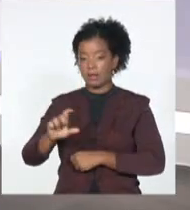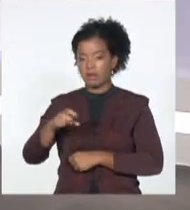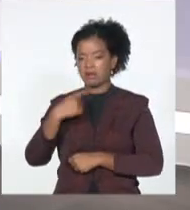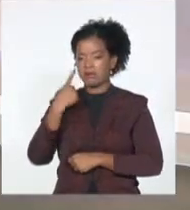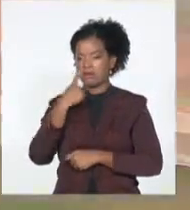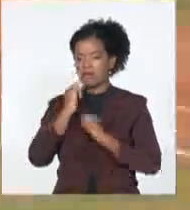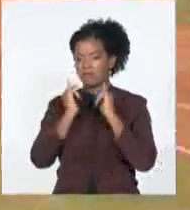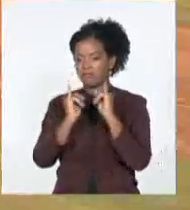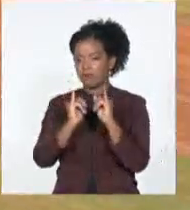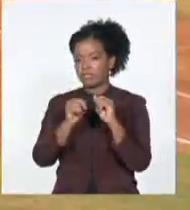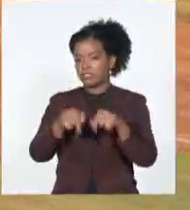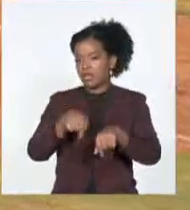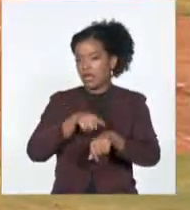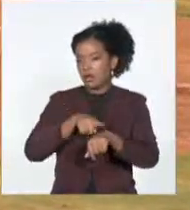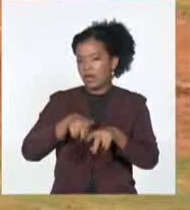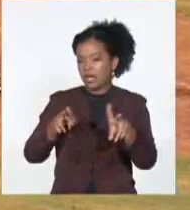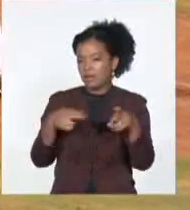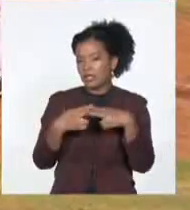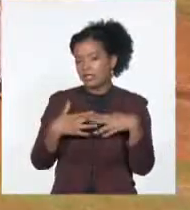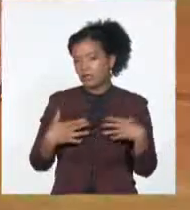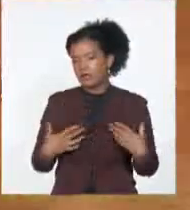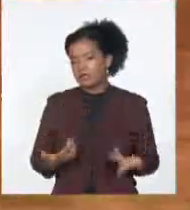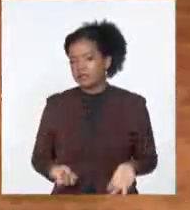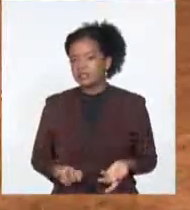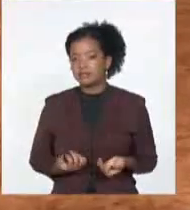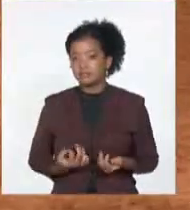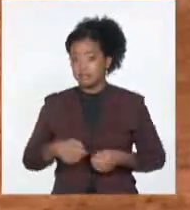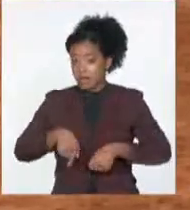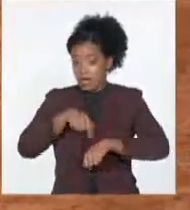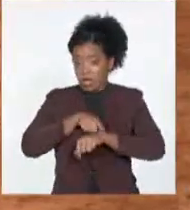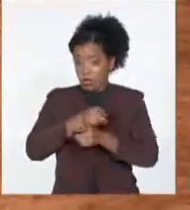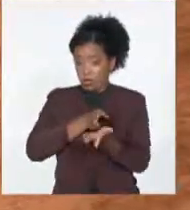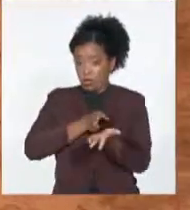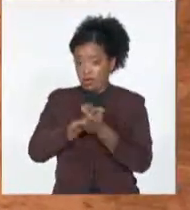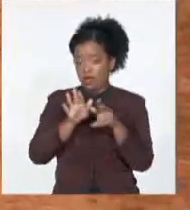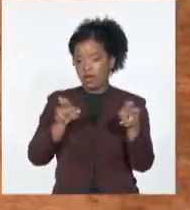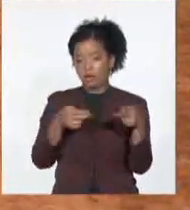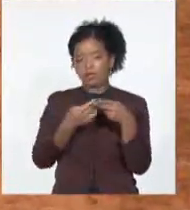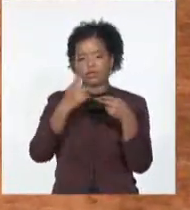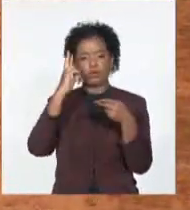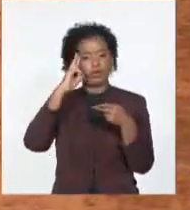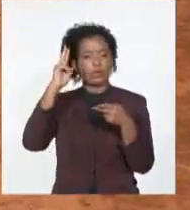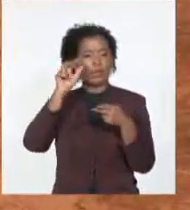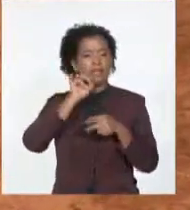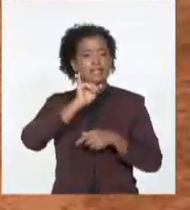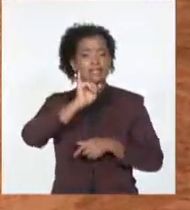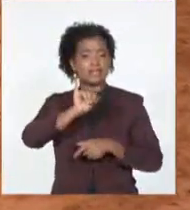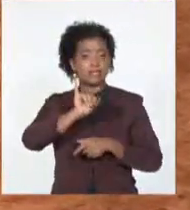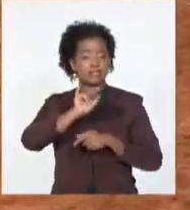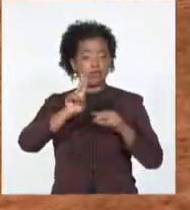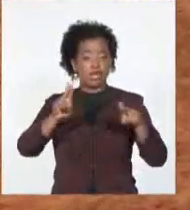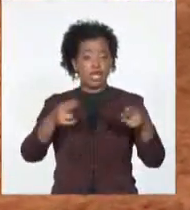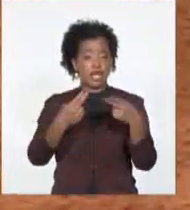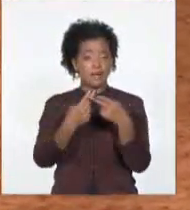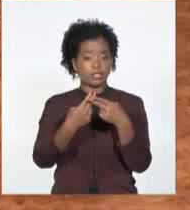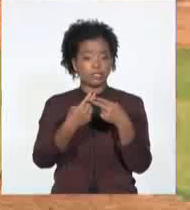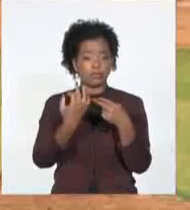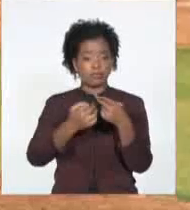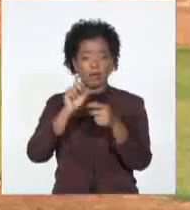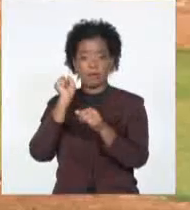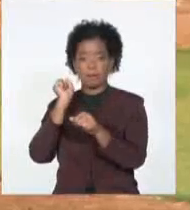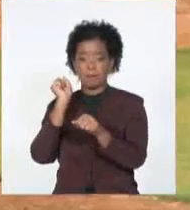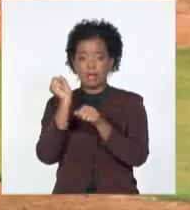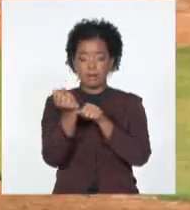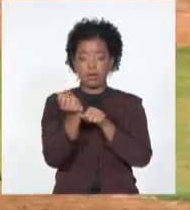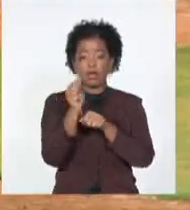está este partido que se desarrolla en estos momentos. Recordemos que este es el sexto partido y en un cruce que marcha 3-2